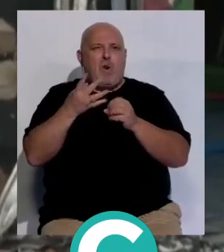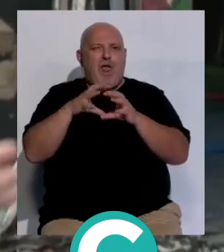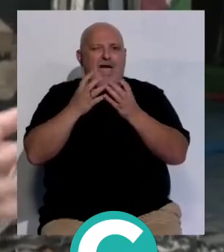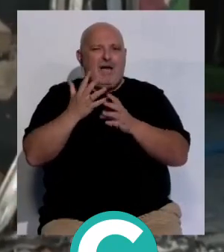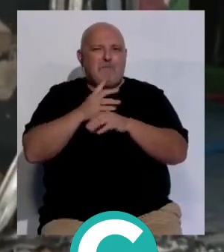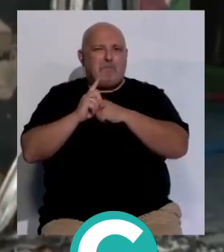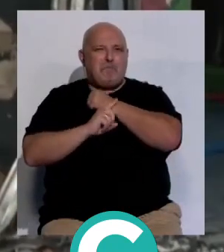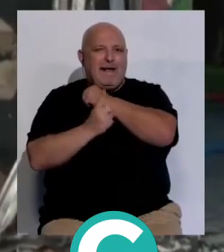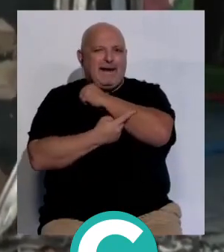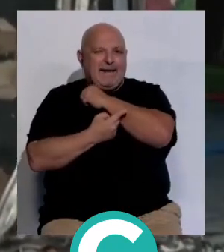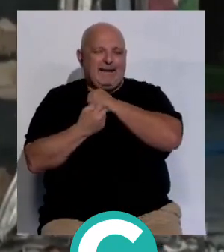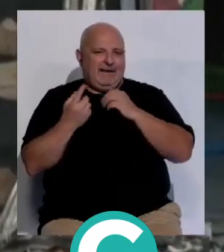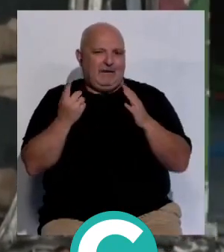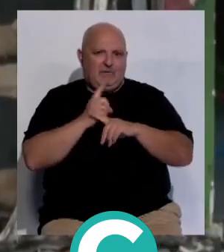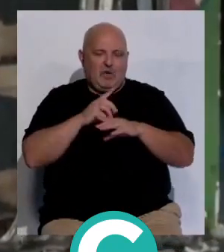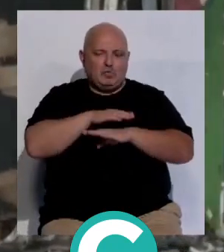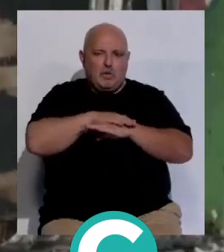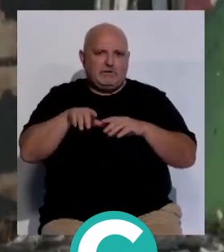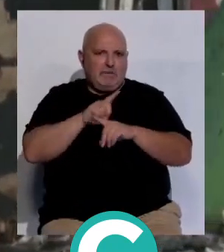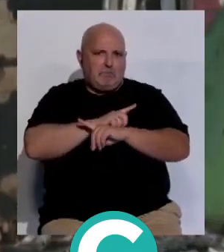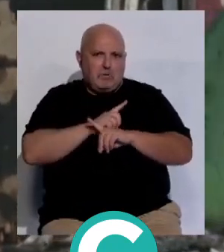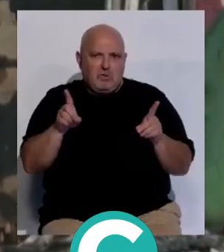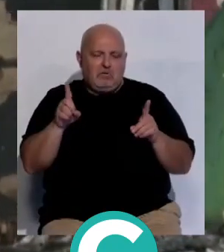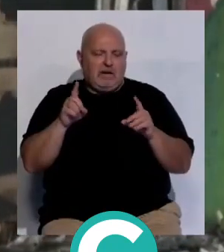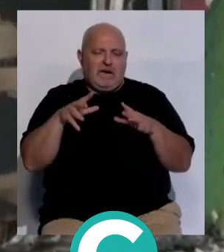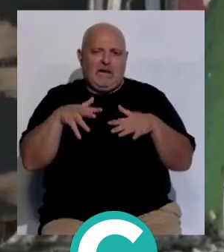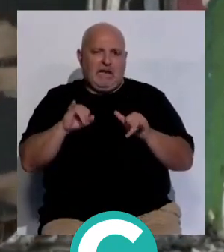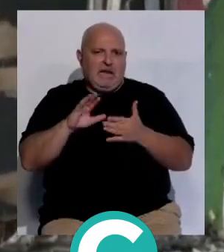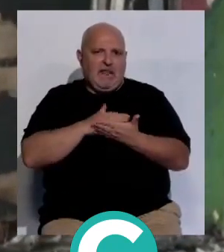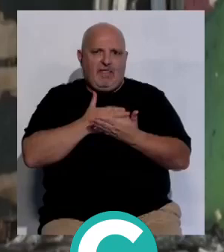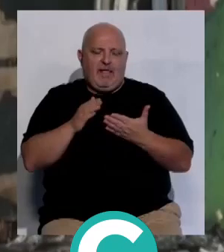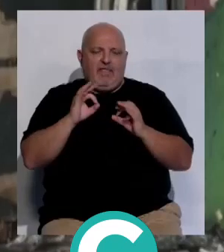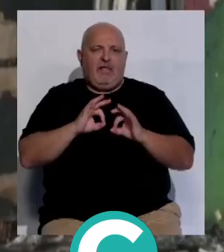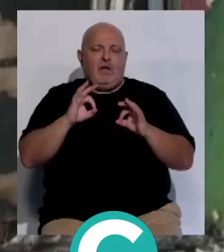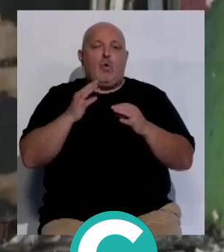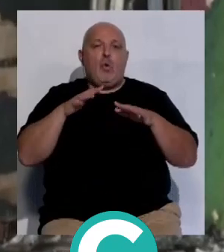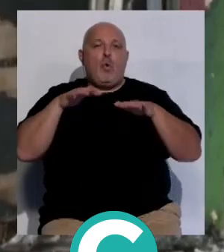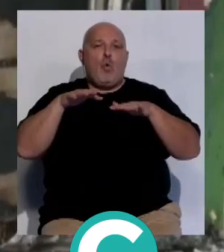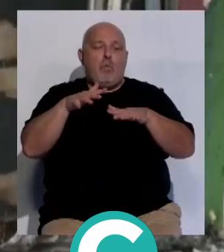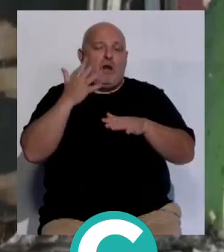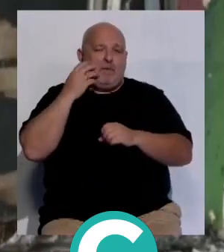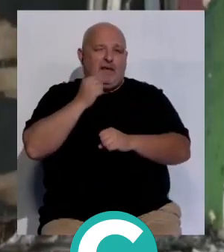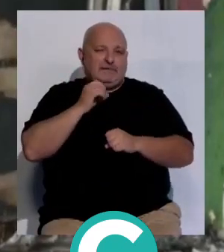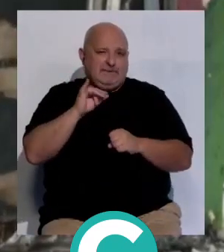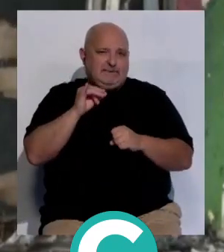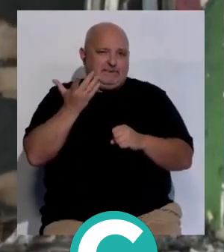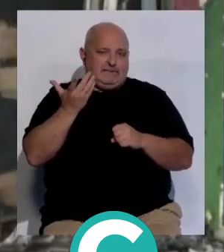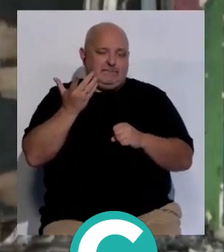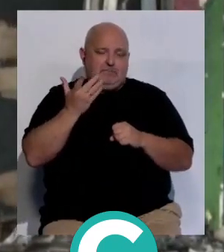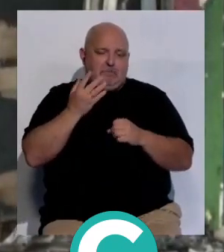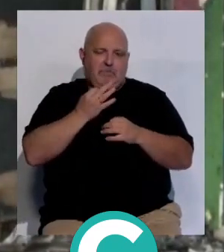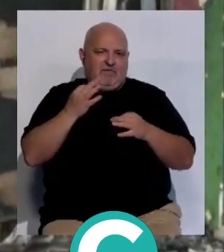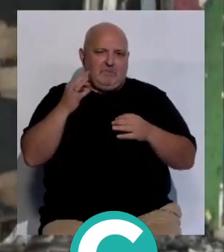en el suelo no hay absolutamente nada. Sí es verdad que entró humo que hay que hacer una limpieza pero por lo demás está